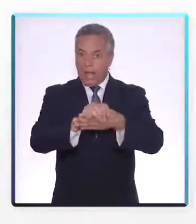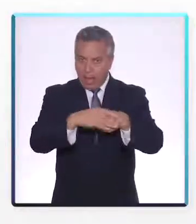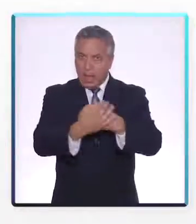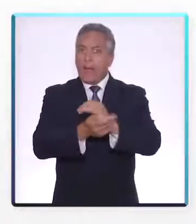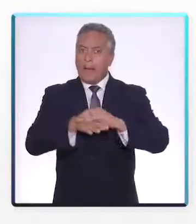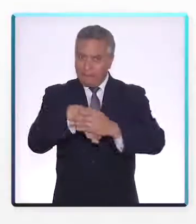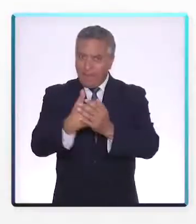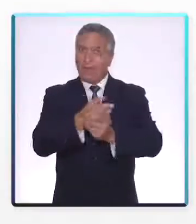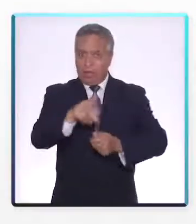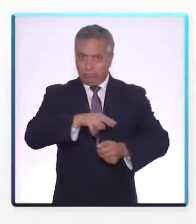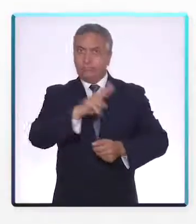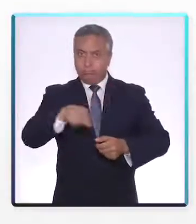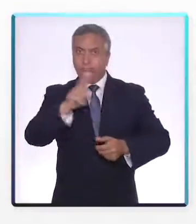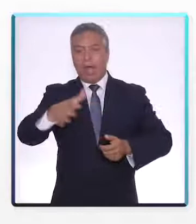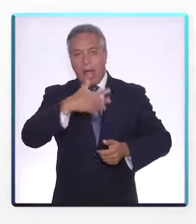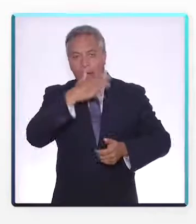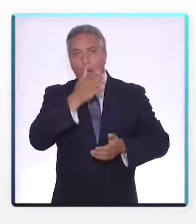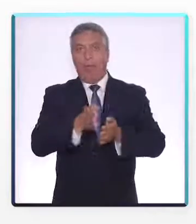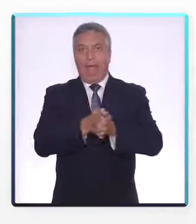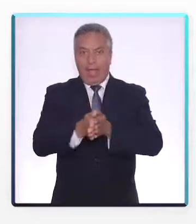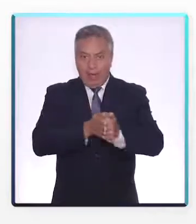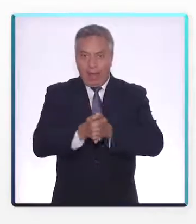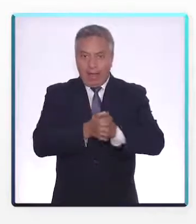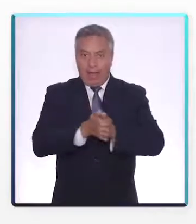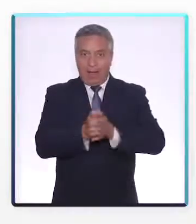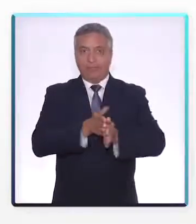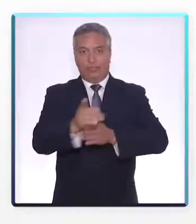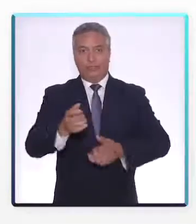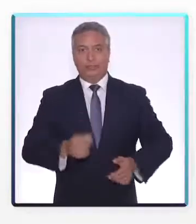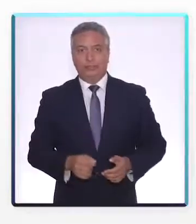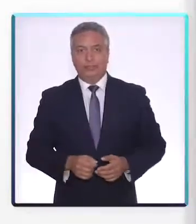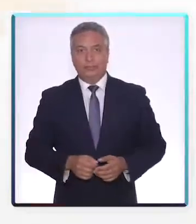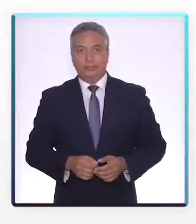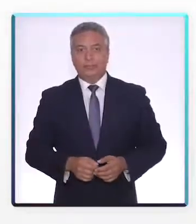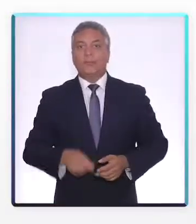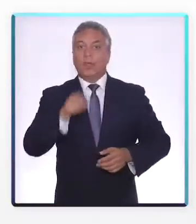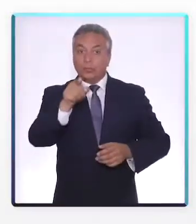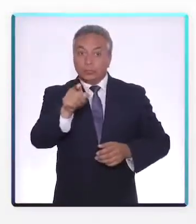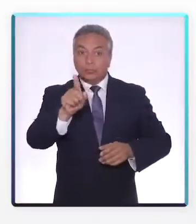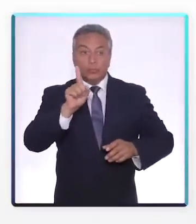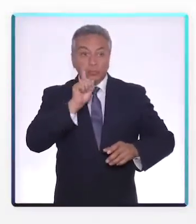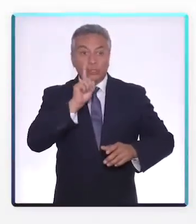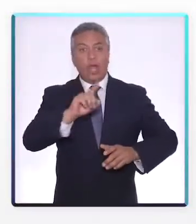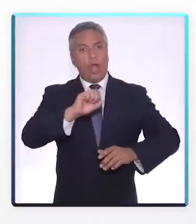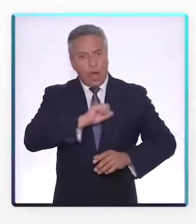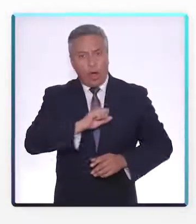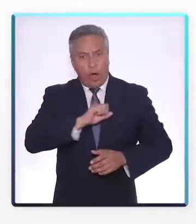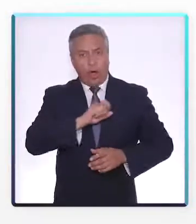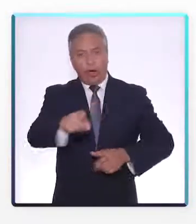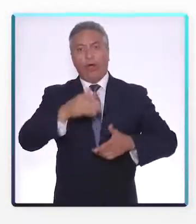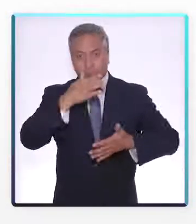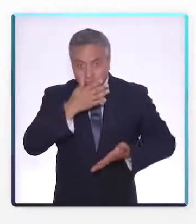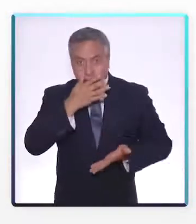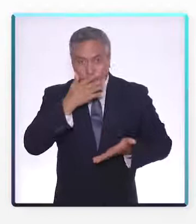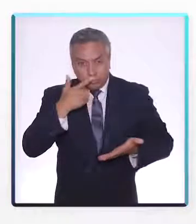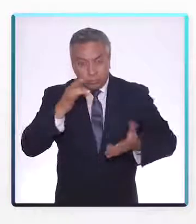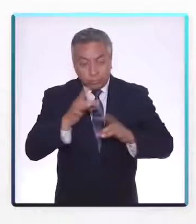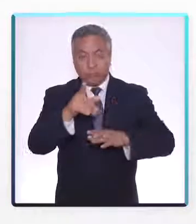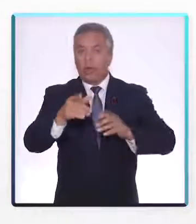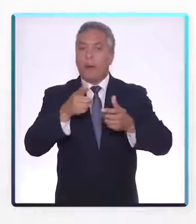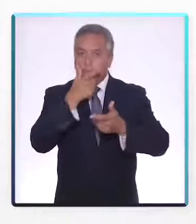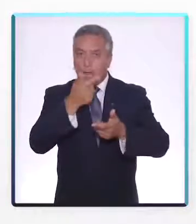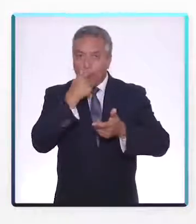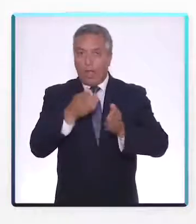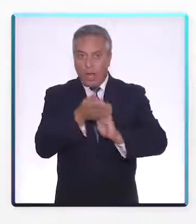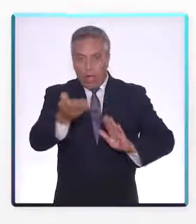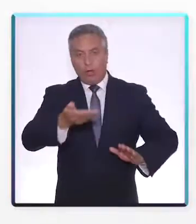Lávese frecuentemente las manos con agua y jabón o utilice gel de alcohol. Al toser o estornudar, cubra boca y nariz